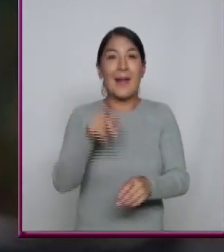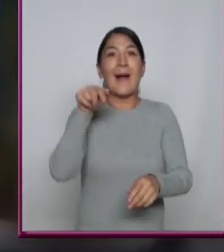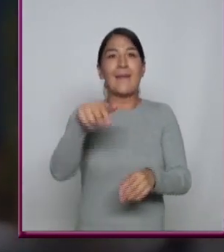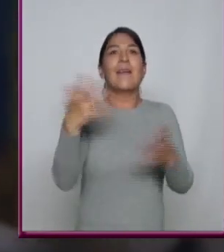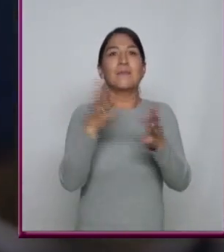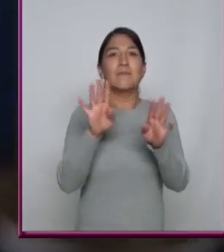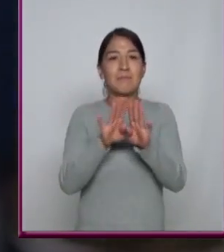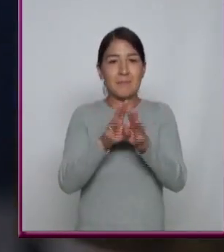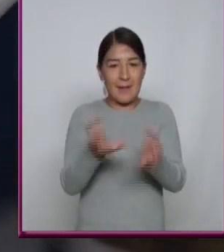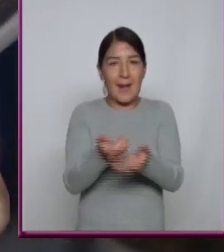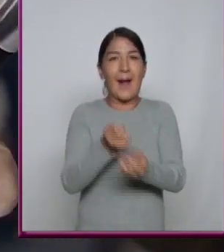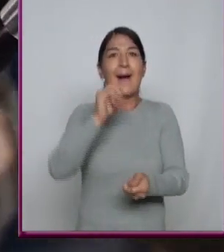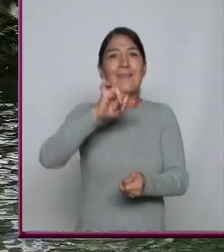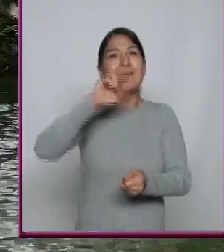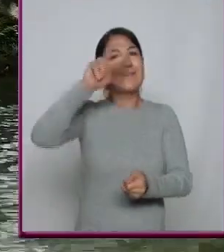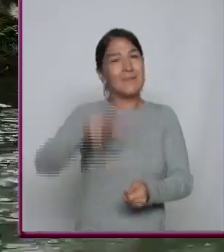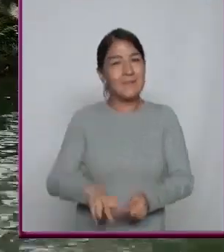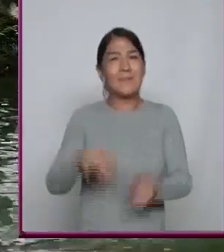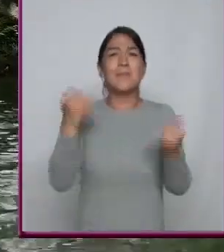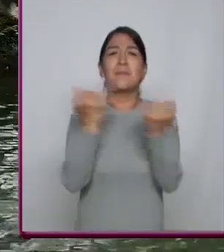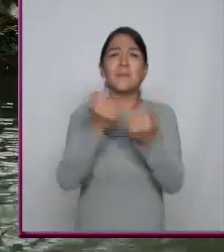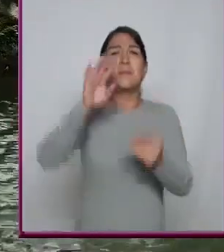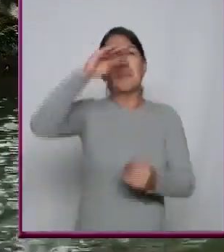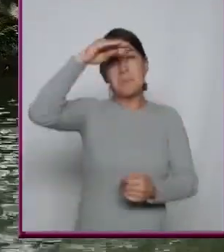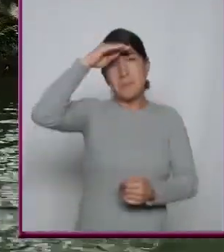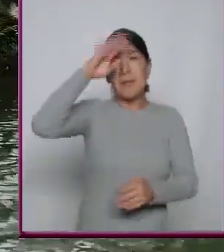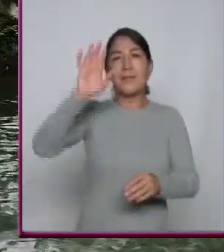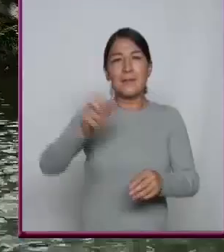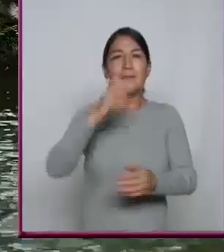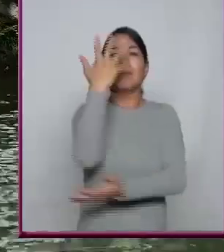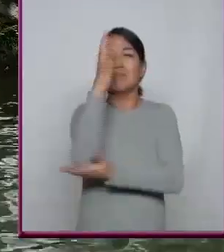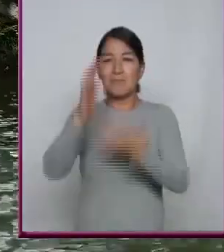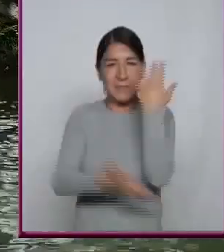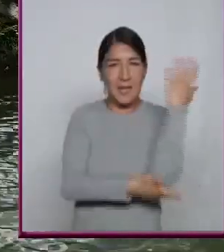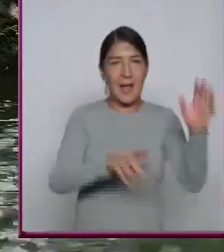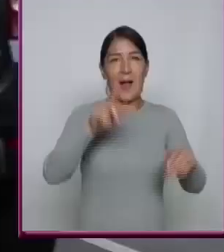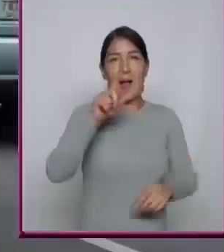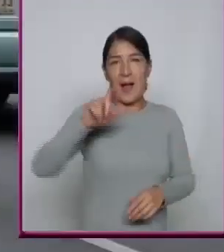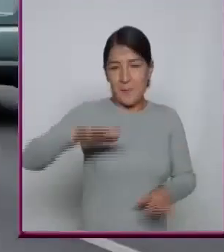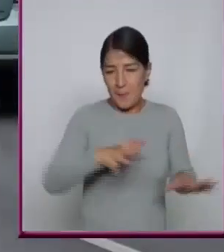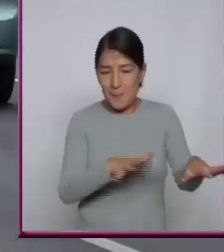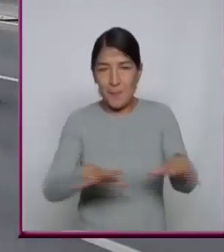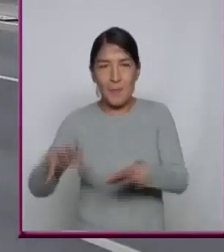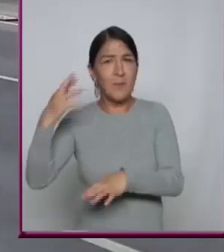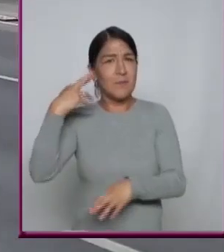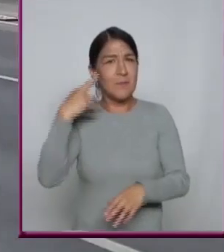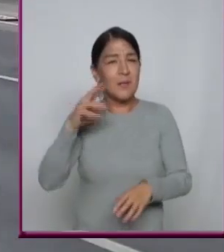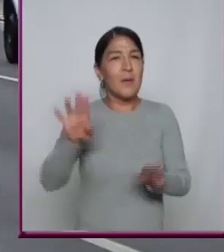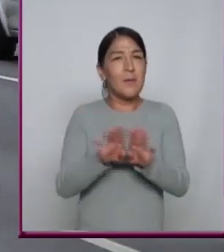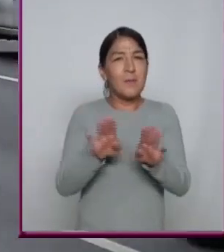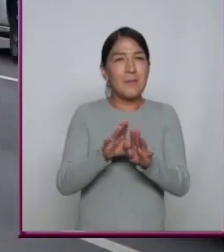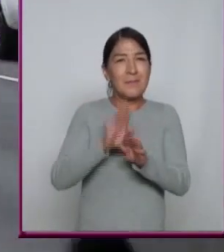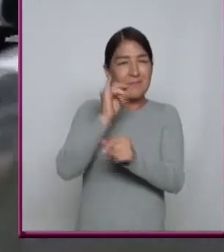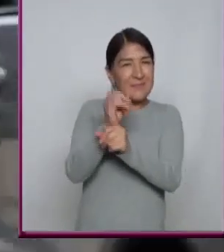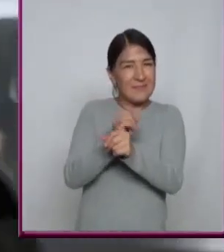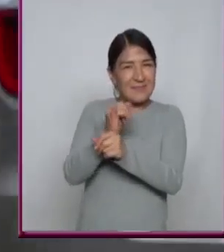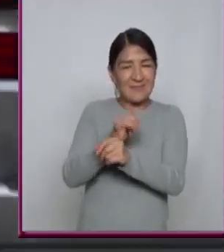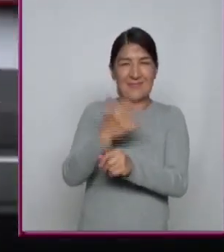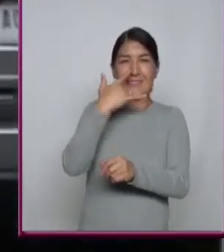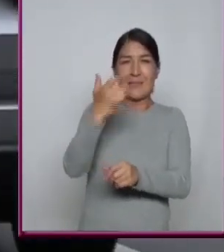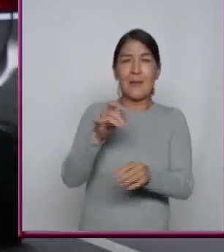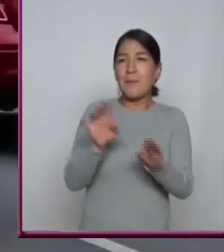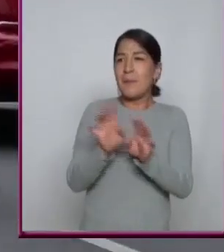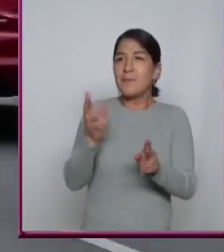tangibles Pero si pensamos en su naturaleza, el sonido puede parecer misterioso Viene así de